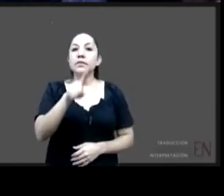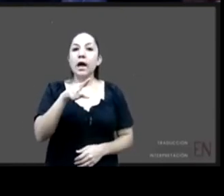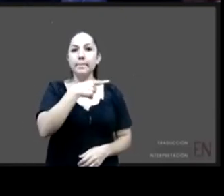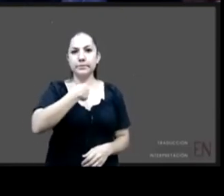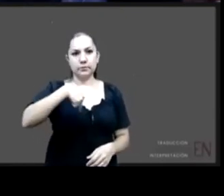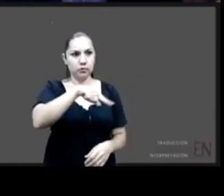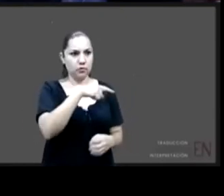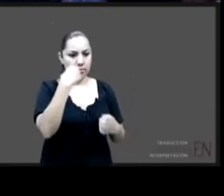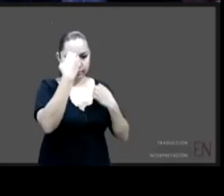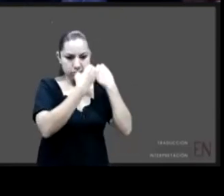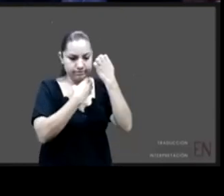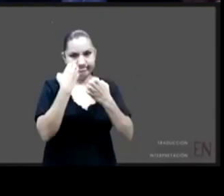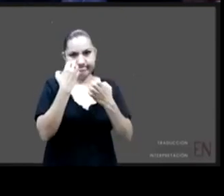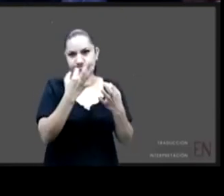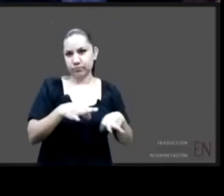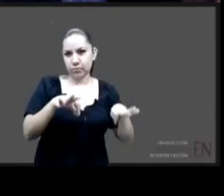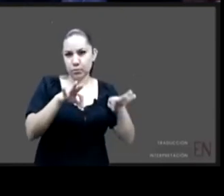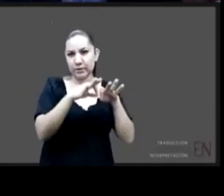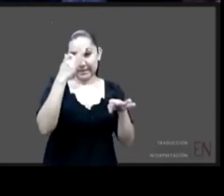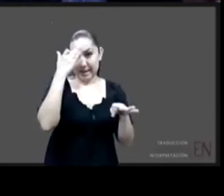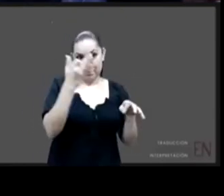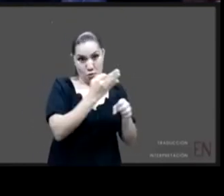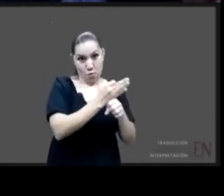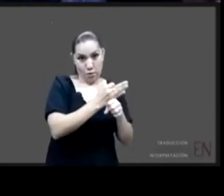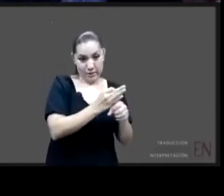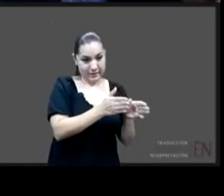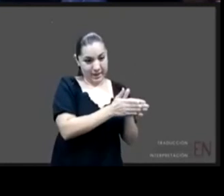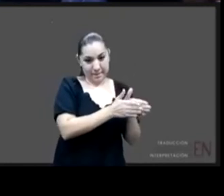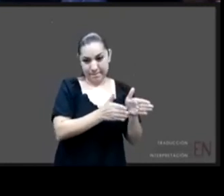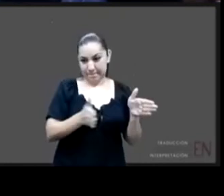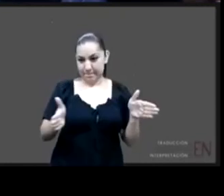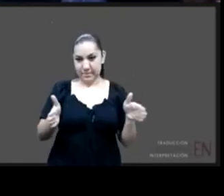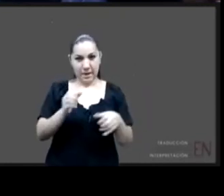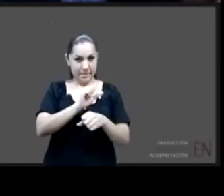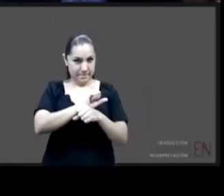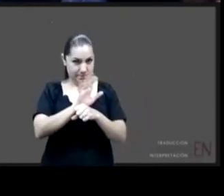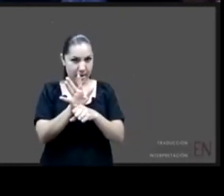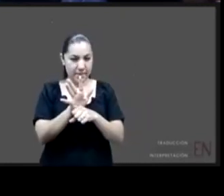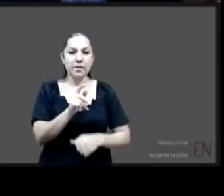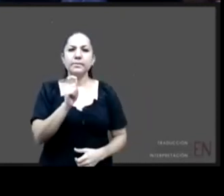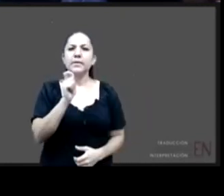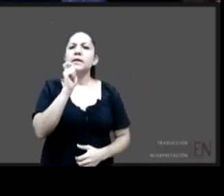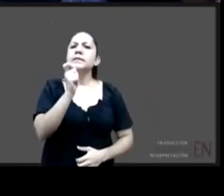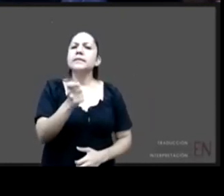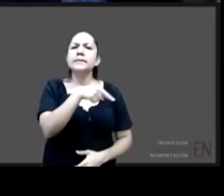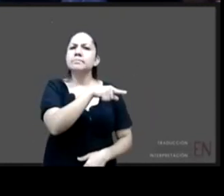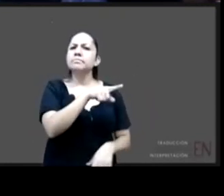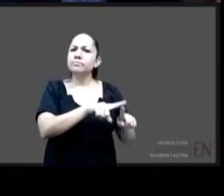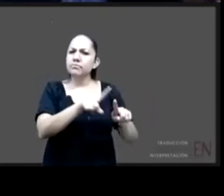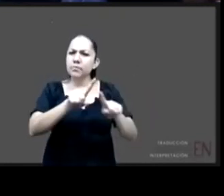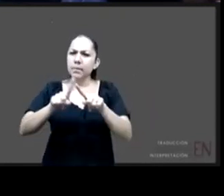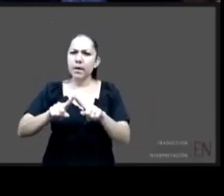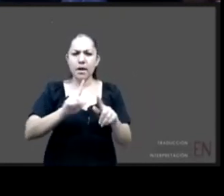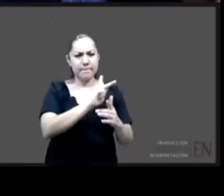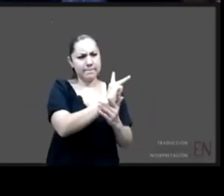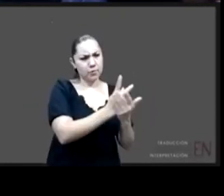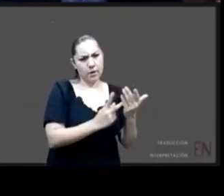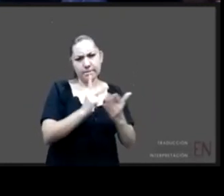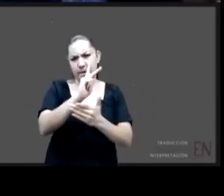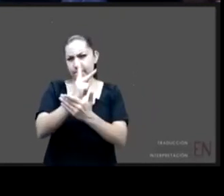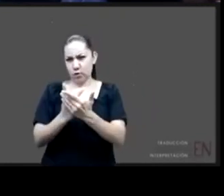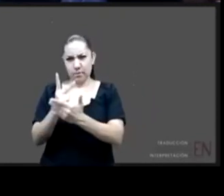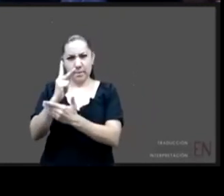fortalece ahora en el marco de la pandemia es que estos programas que tienen que estar en el marco de las políticas